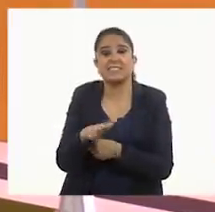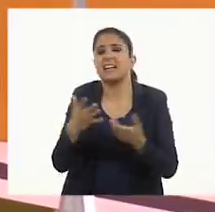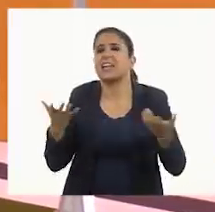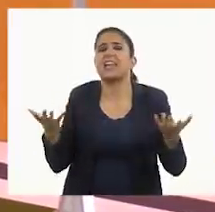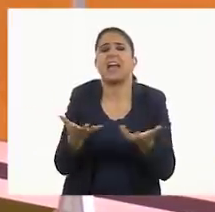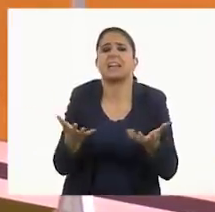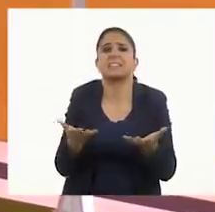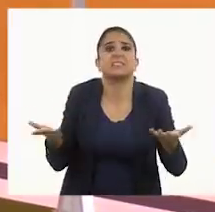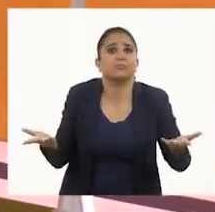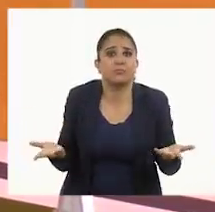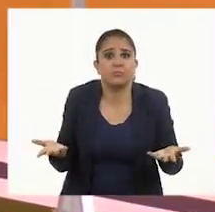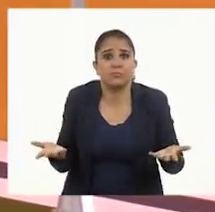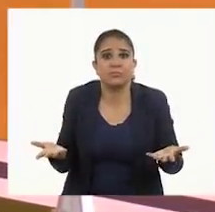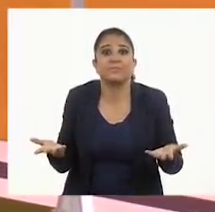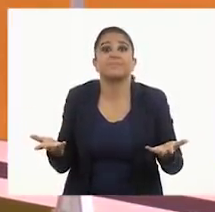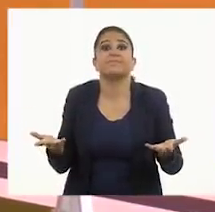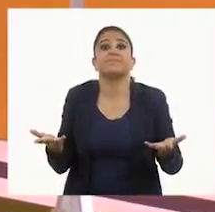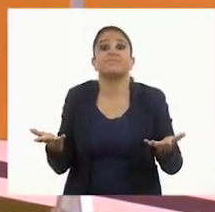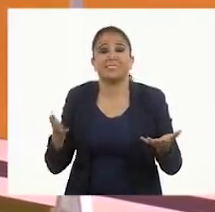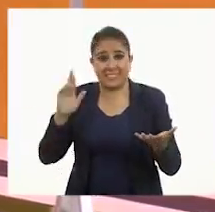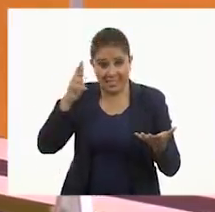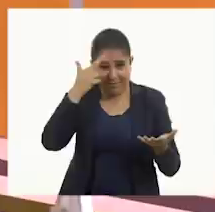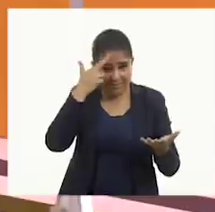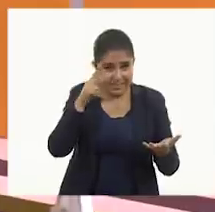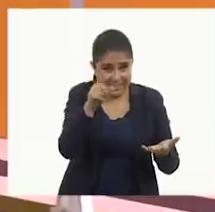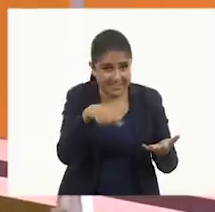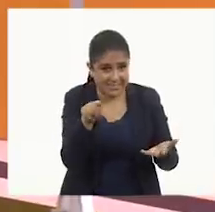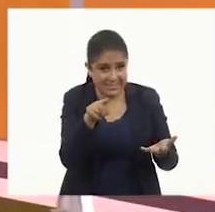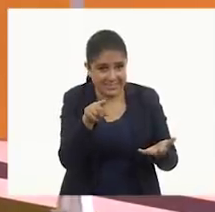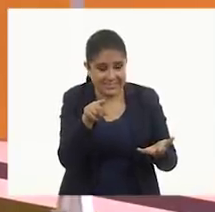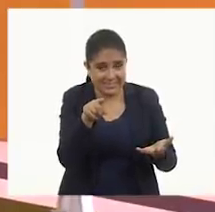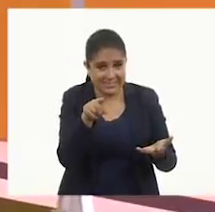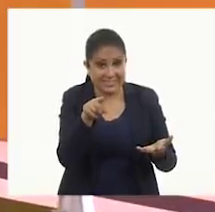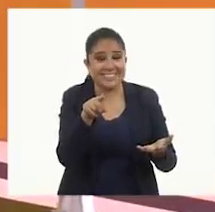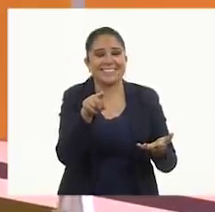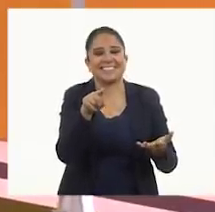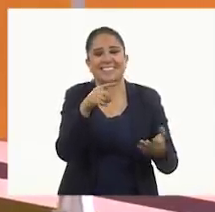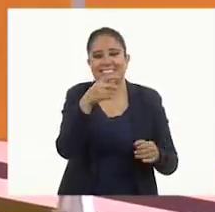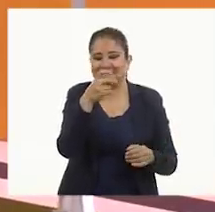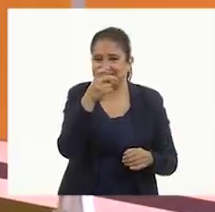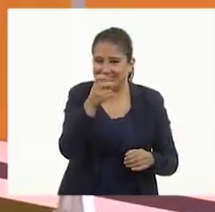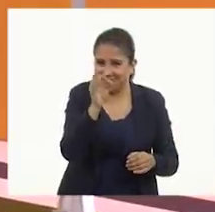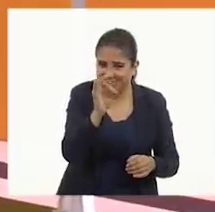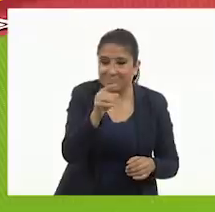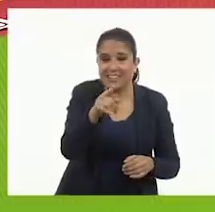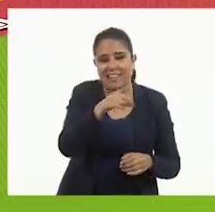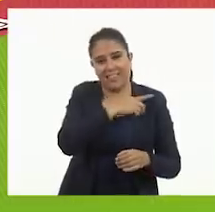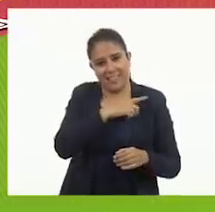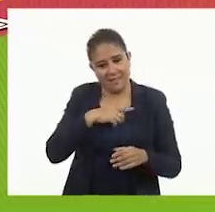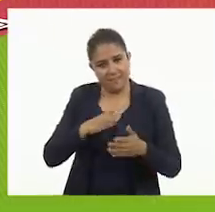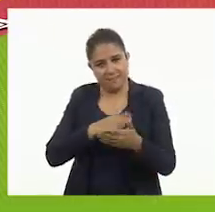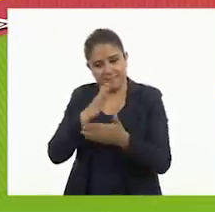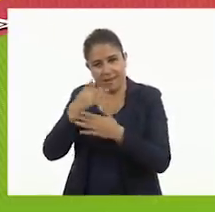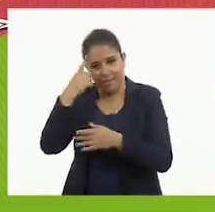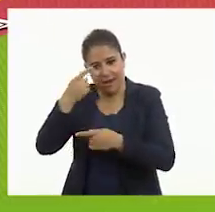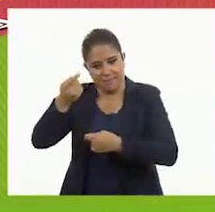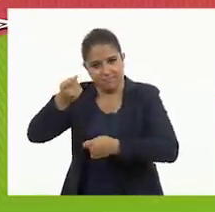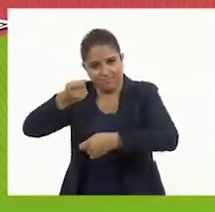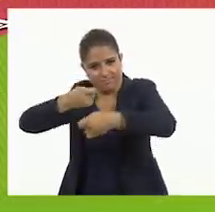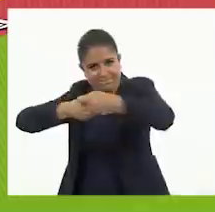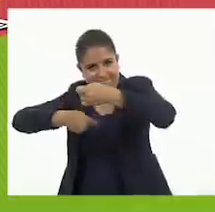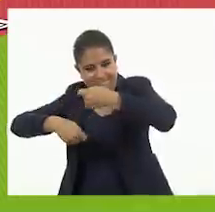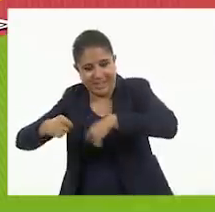lo que teníamos que hacer? ¿Lo recuerdas? Sí. Tienes que intercambiar